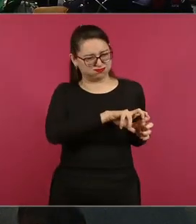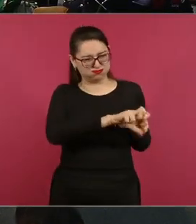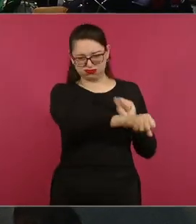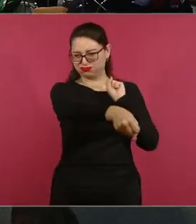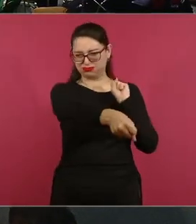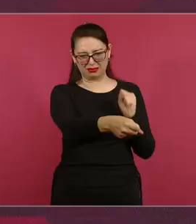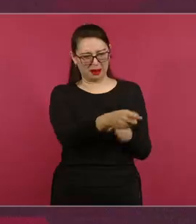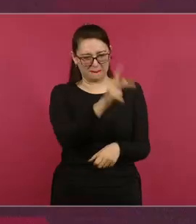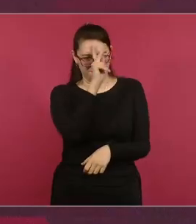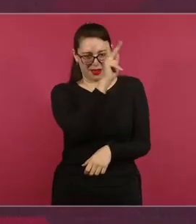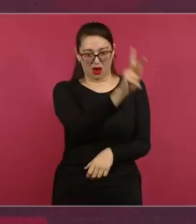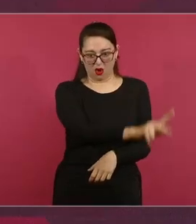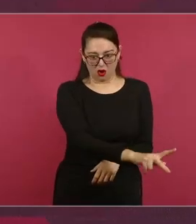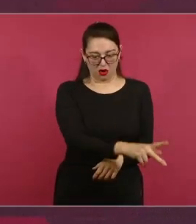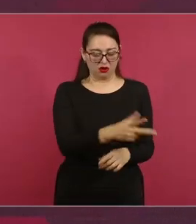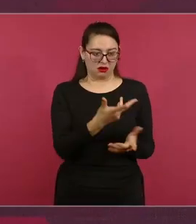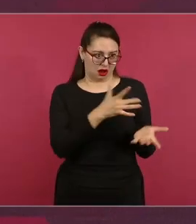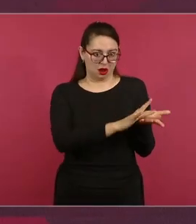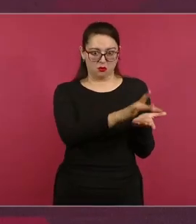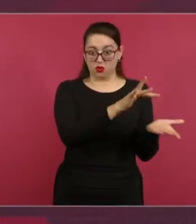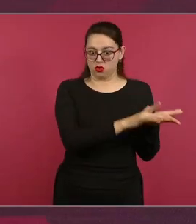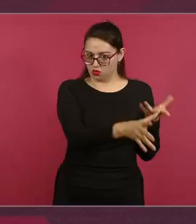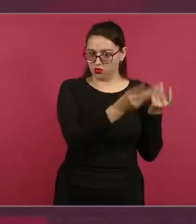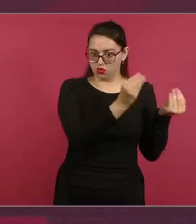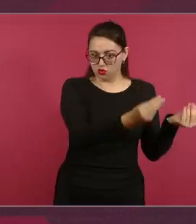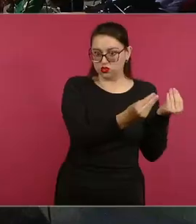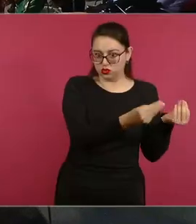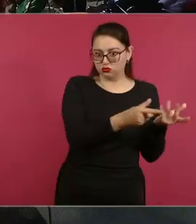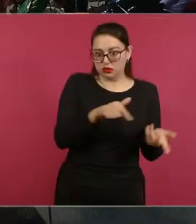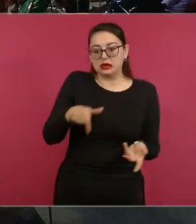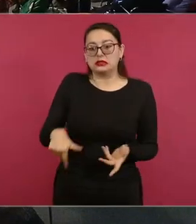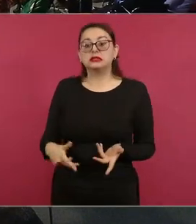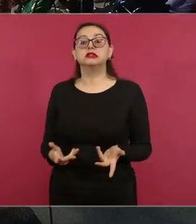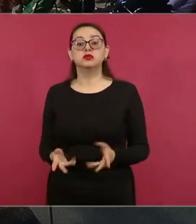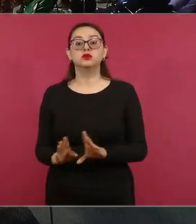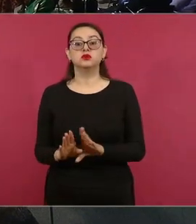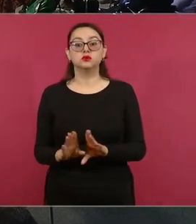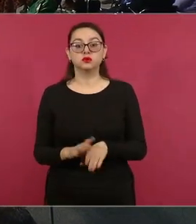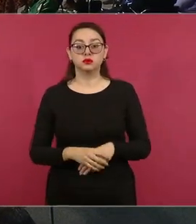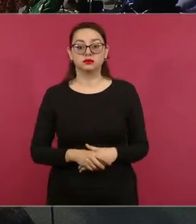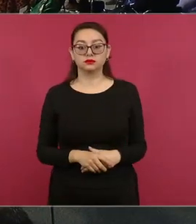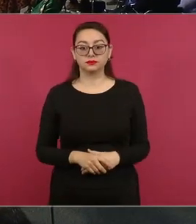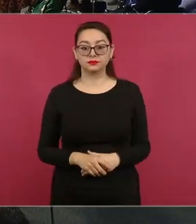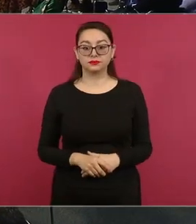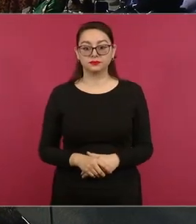nos pueda informar de eso? Sí. Ahí le digo. A ver,